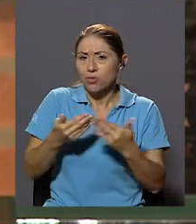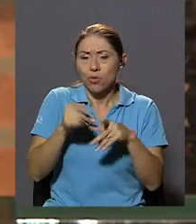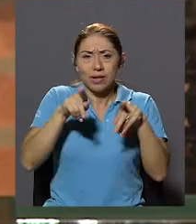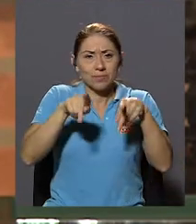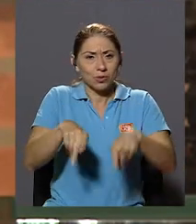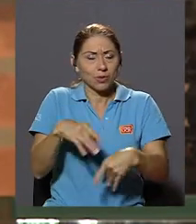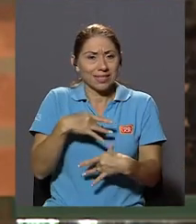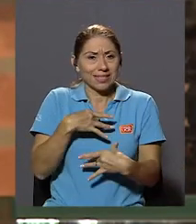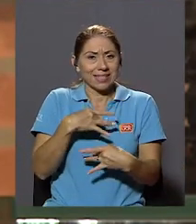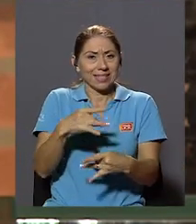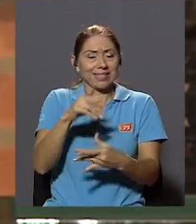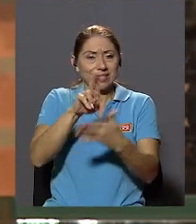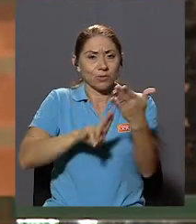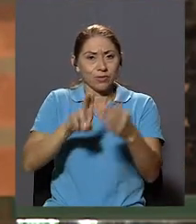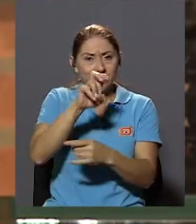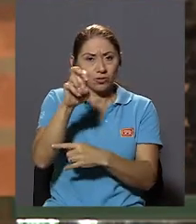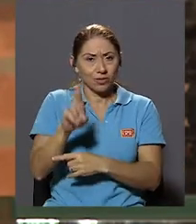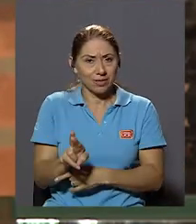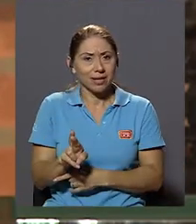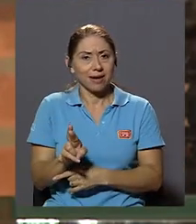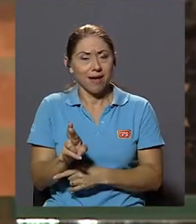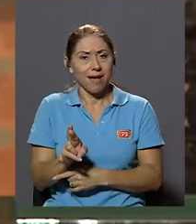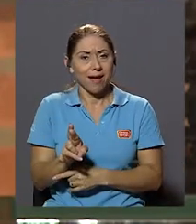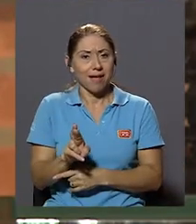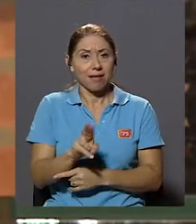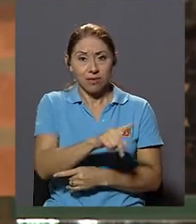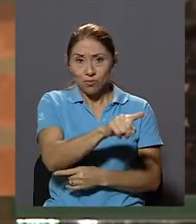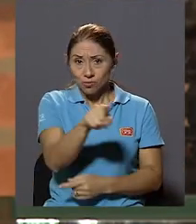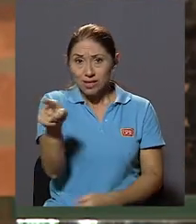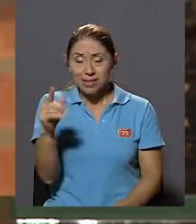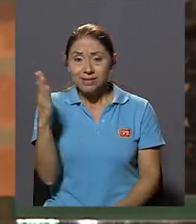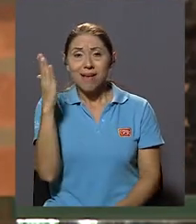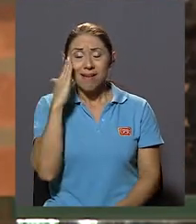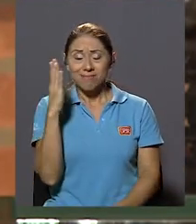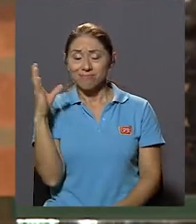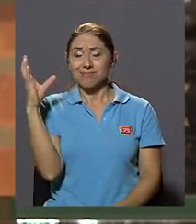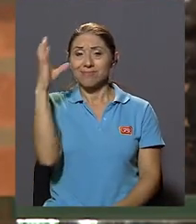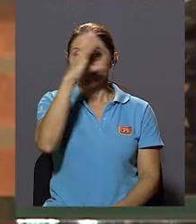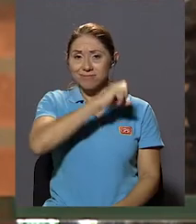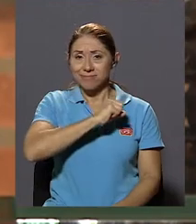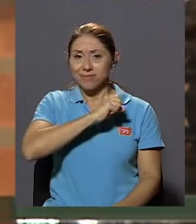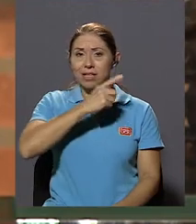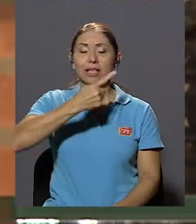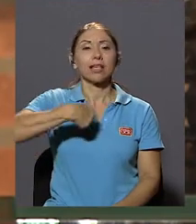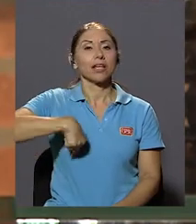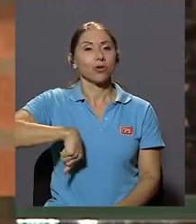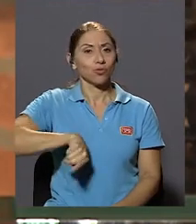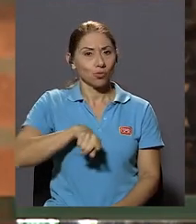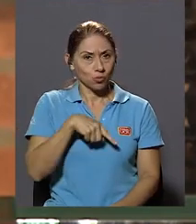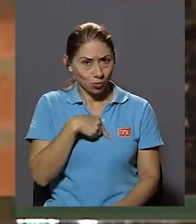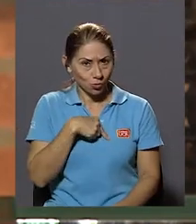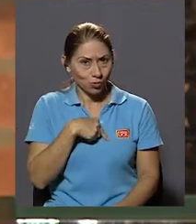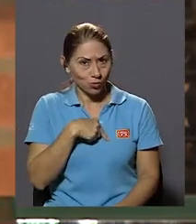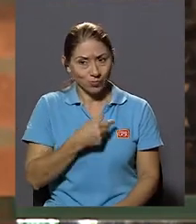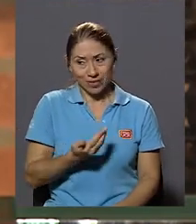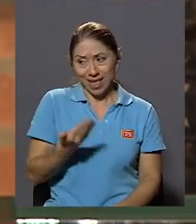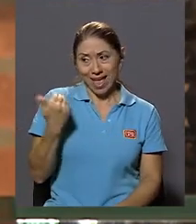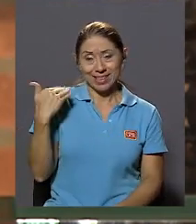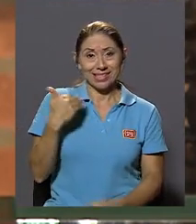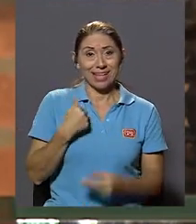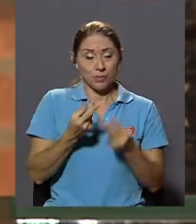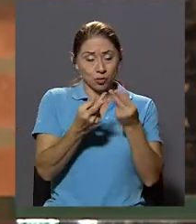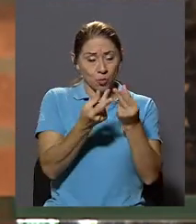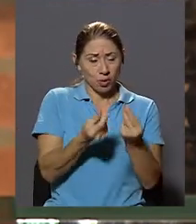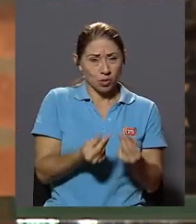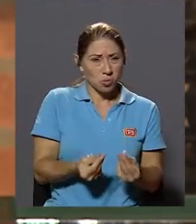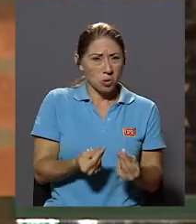Interesadas En la Universidad De Costa Rica Que se enteren Que nosotros Hemos pasado De tener un